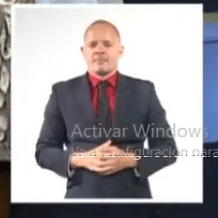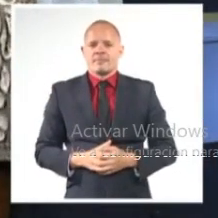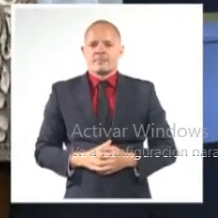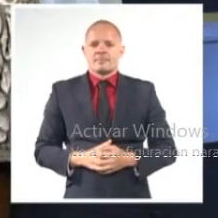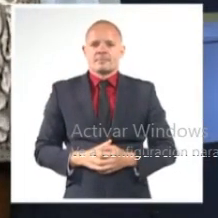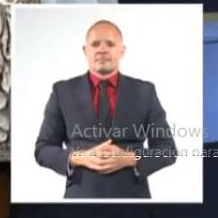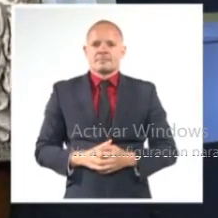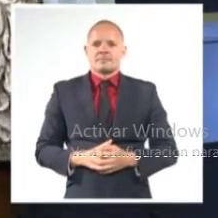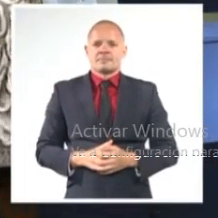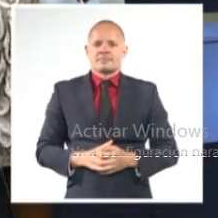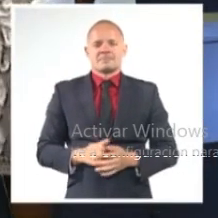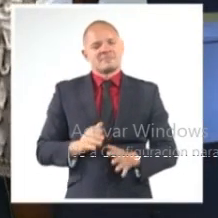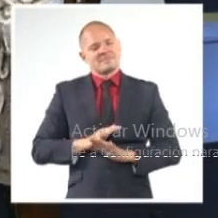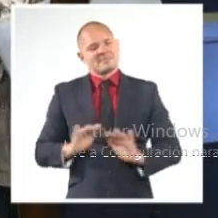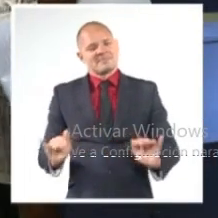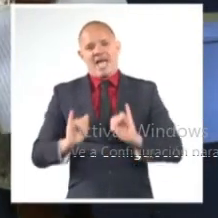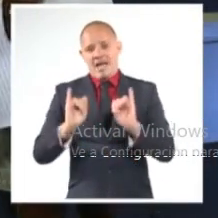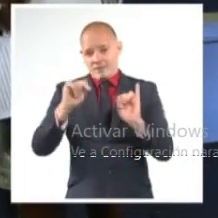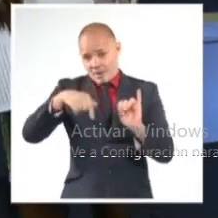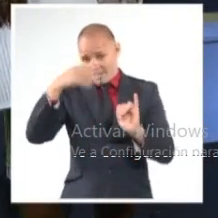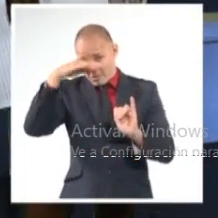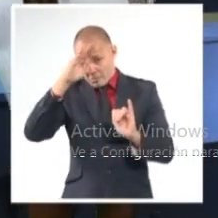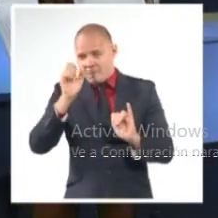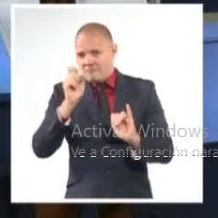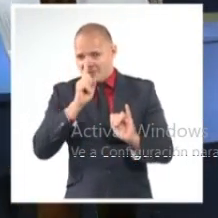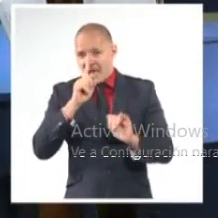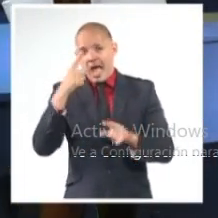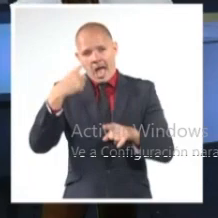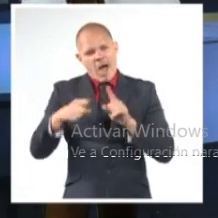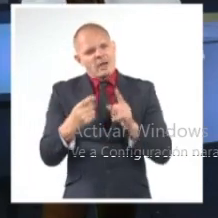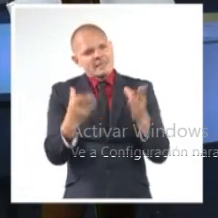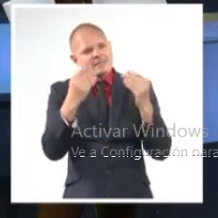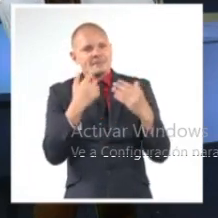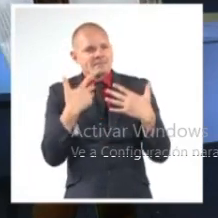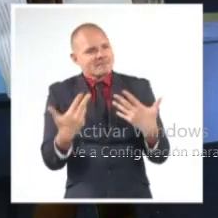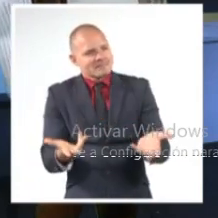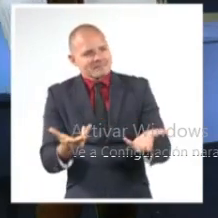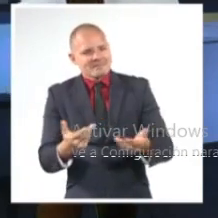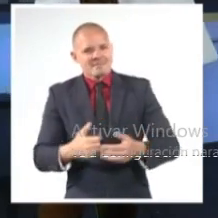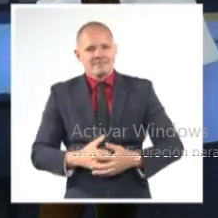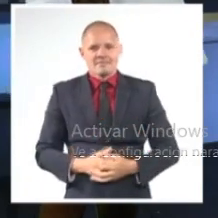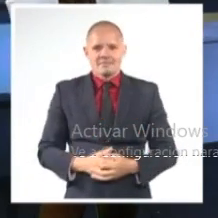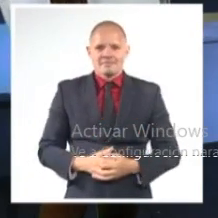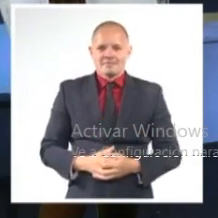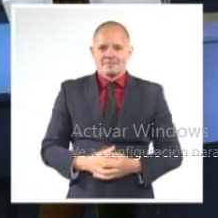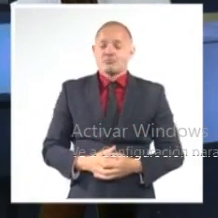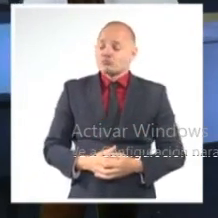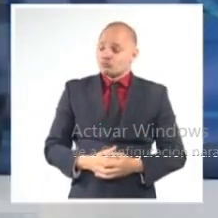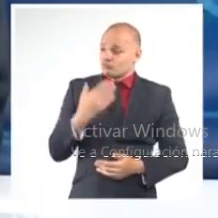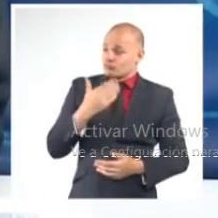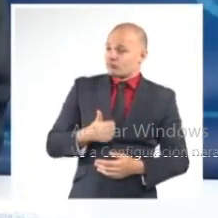Y de esta forma Rey, por supuesto, el punto final a las breves nacionales. Adelante con la emisión. Muchas gracias Giselle.